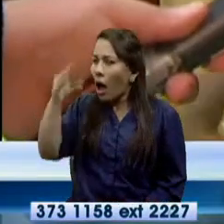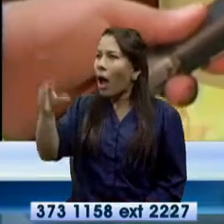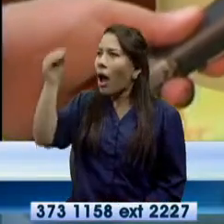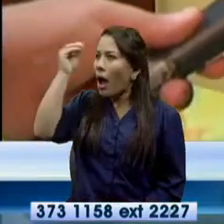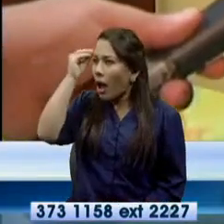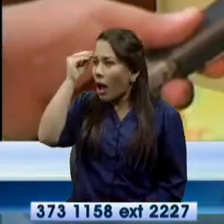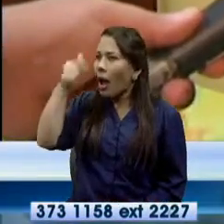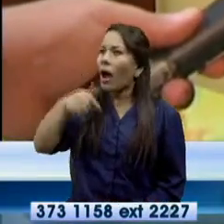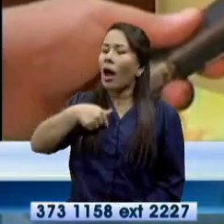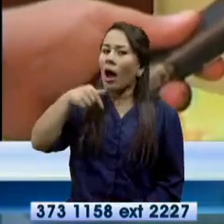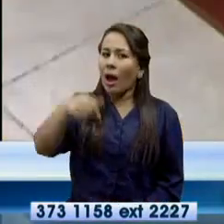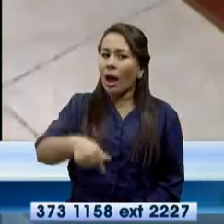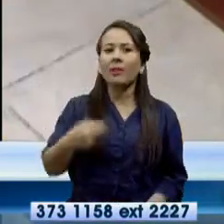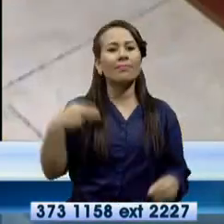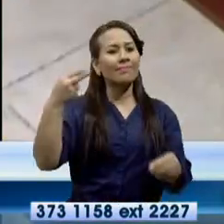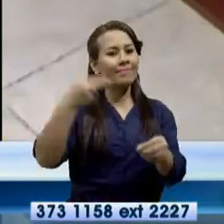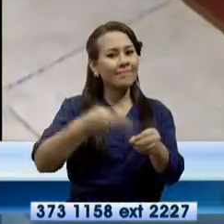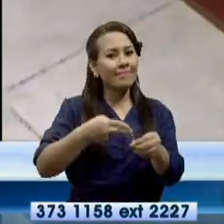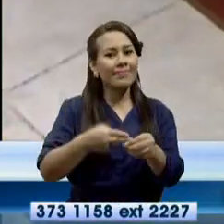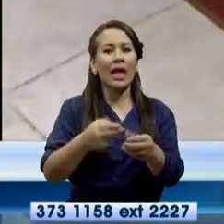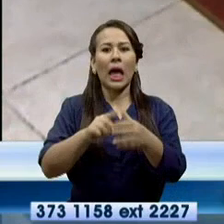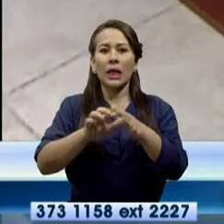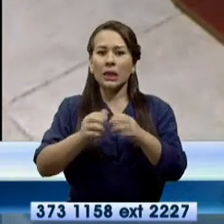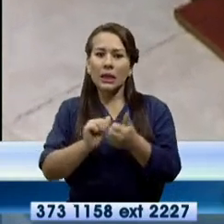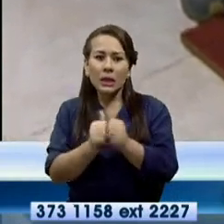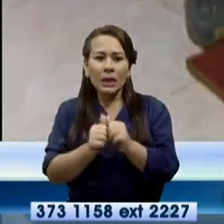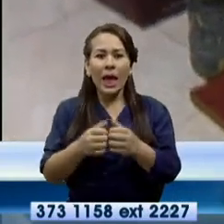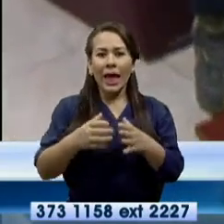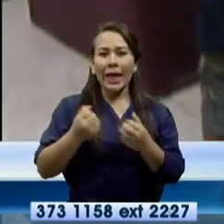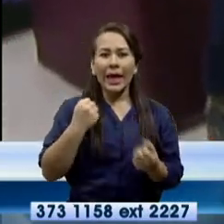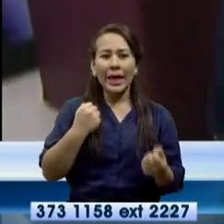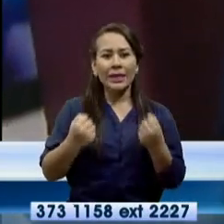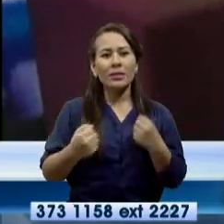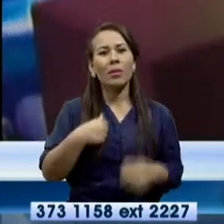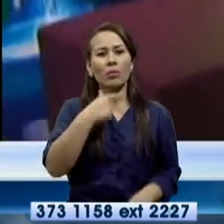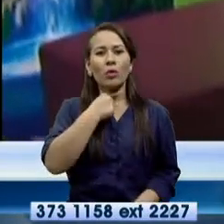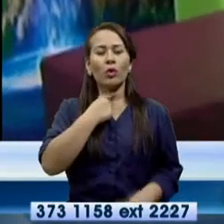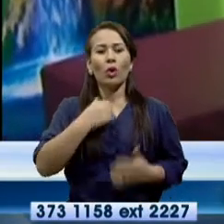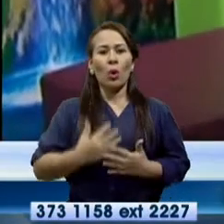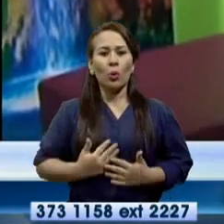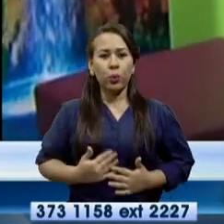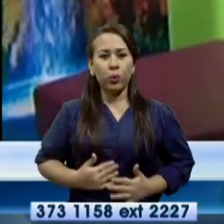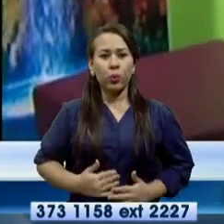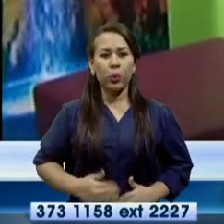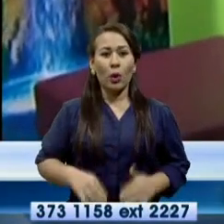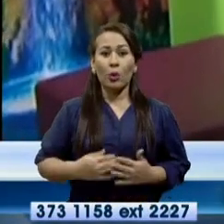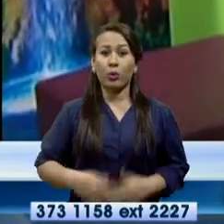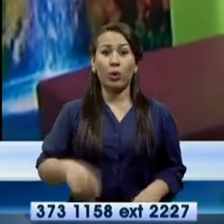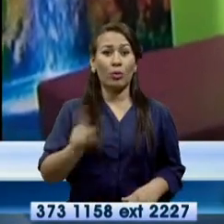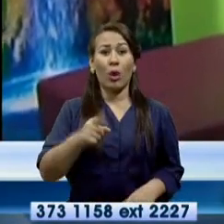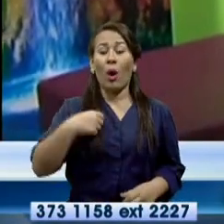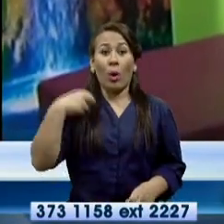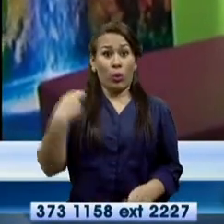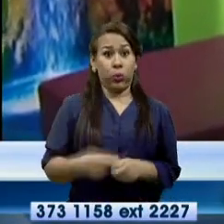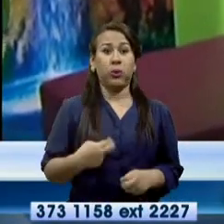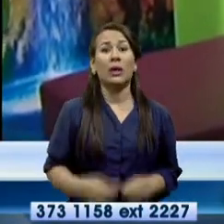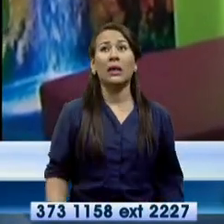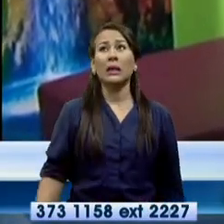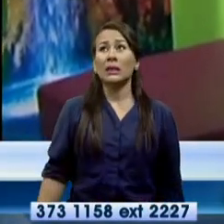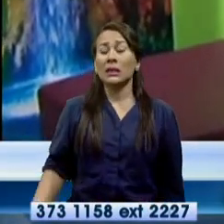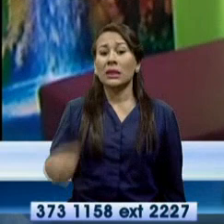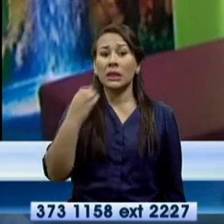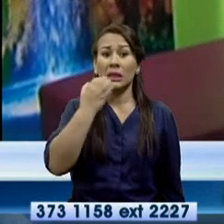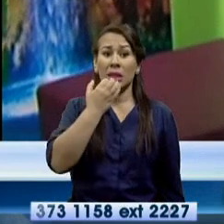estoy acudiendo a los ejercicios, así, porque me gusta, me gusta, que no sea lo duro de estar en un hospital.